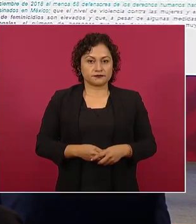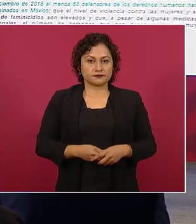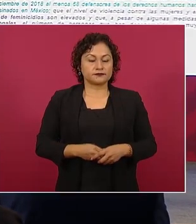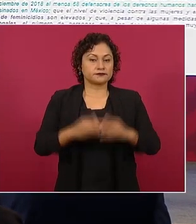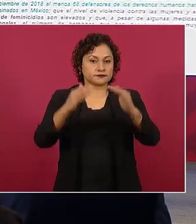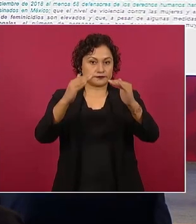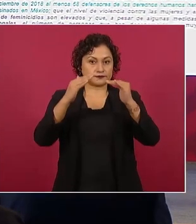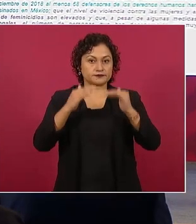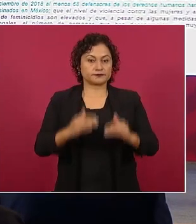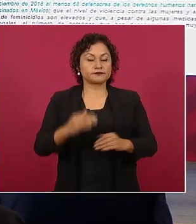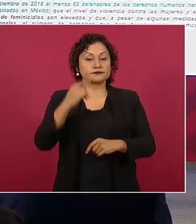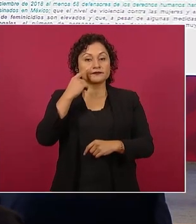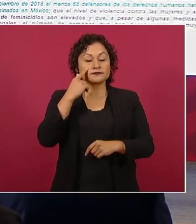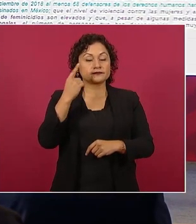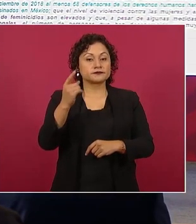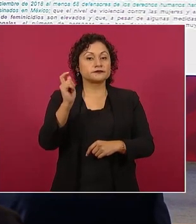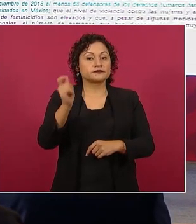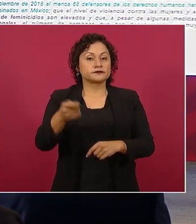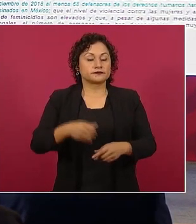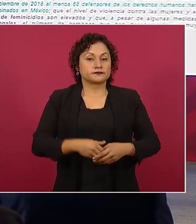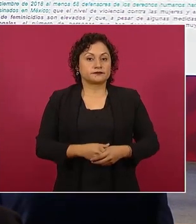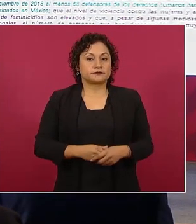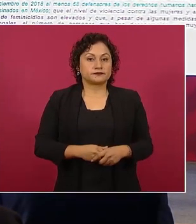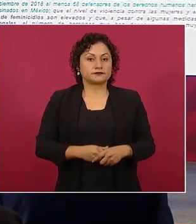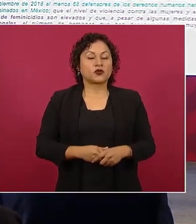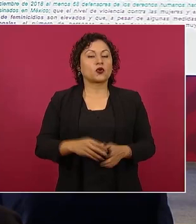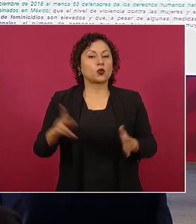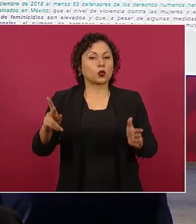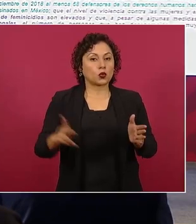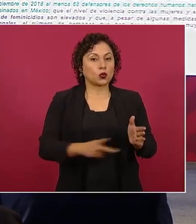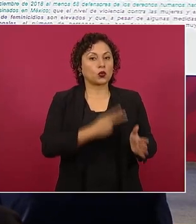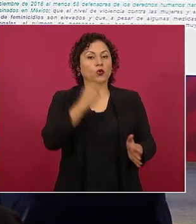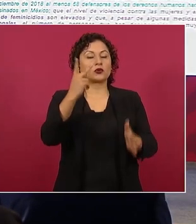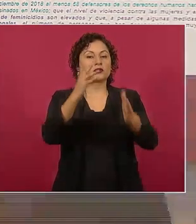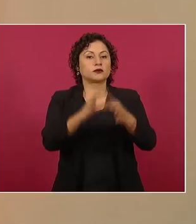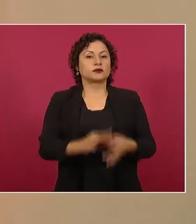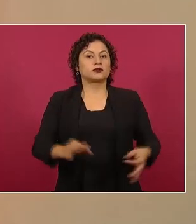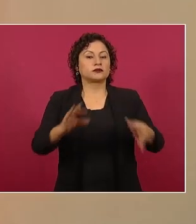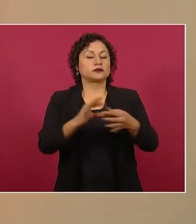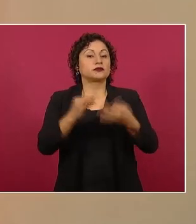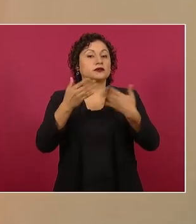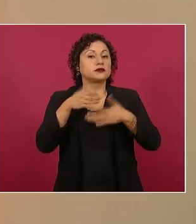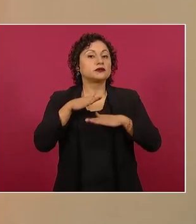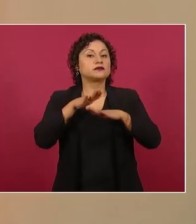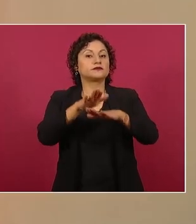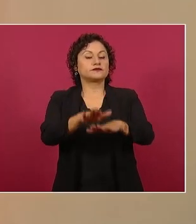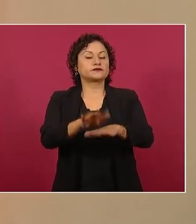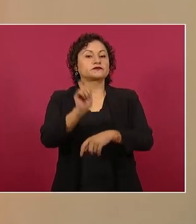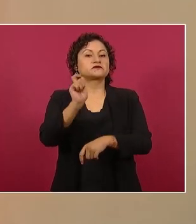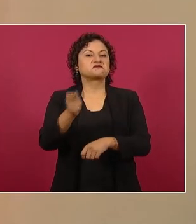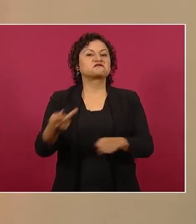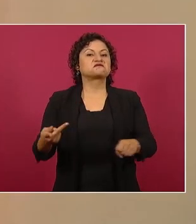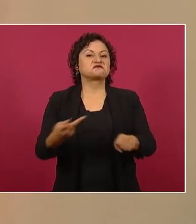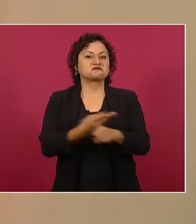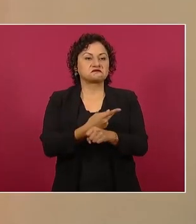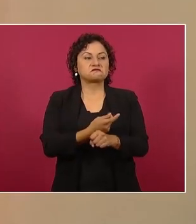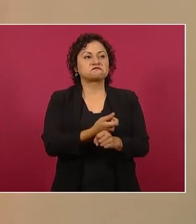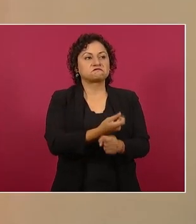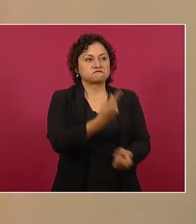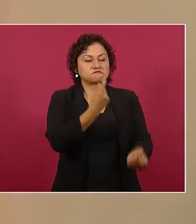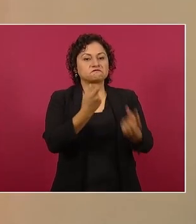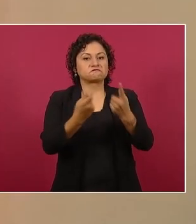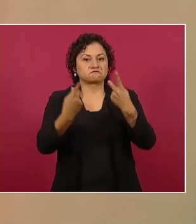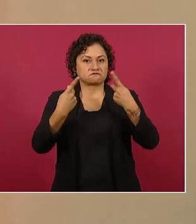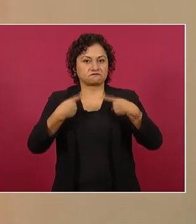Aquí vamos a volver a retomar el tema de los casos lamentables de compañeros